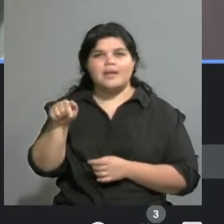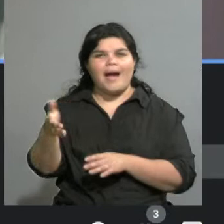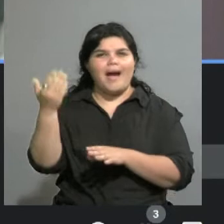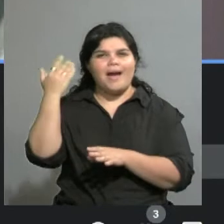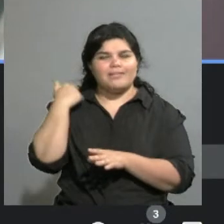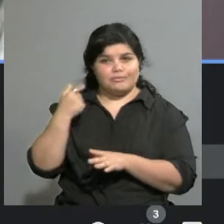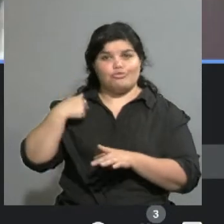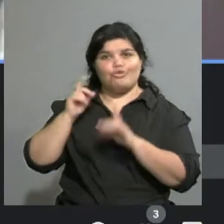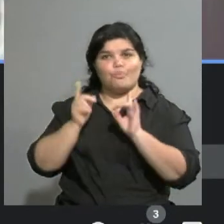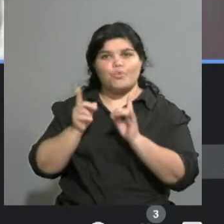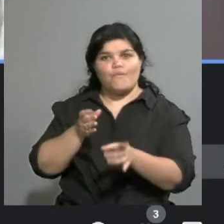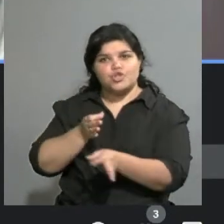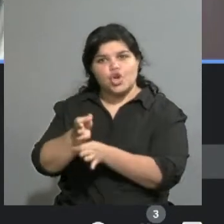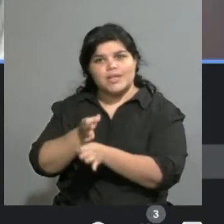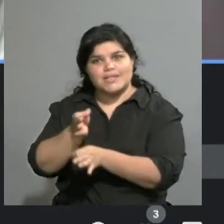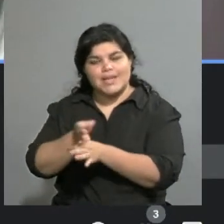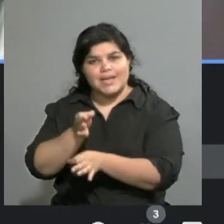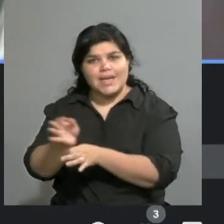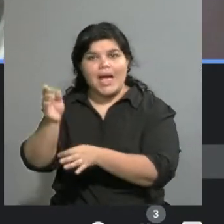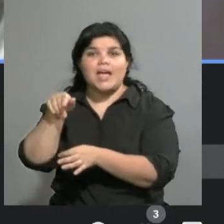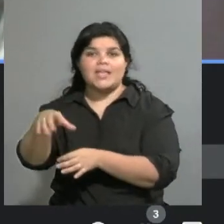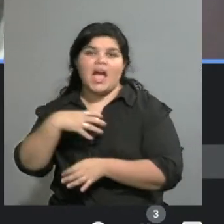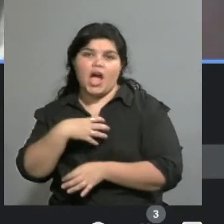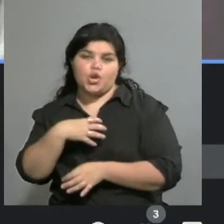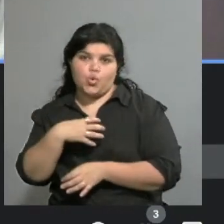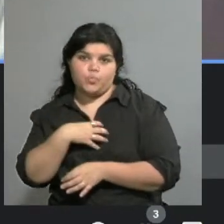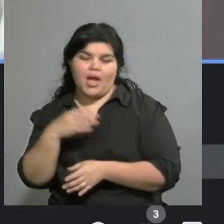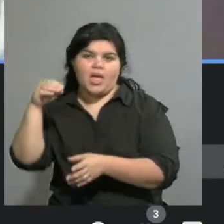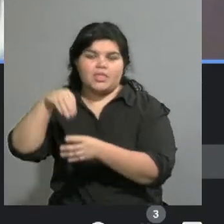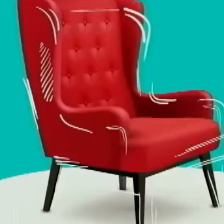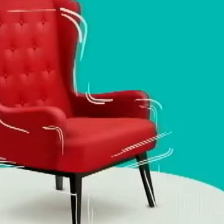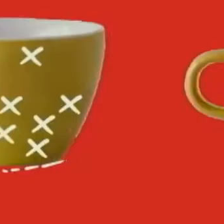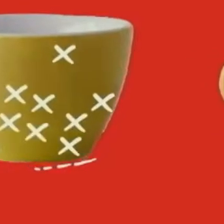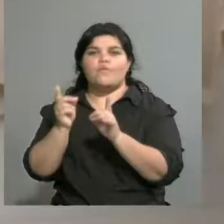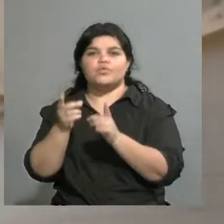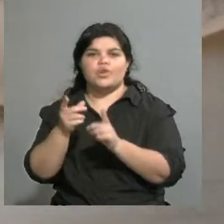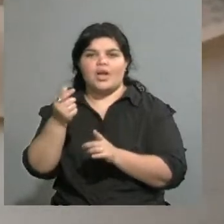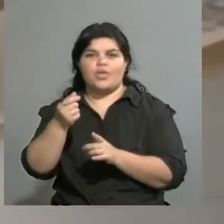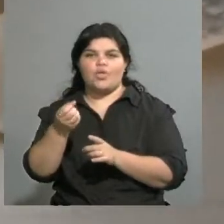Profesorado de Artes. De ahí la conocía yo. Y bueno, fue una situación bastante